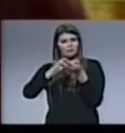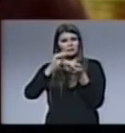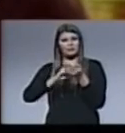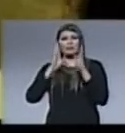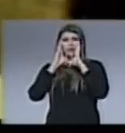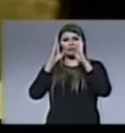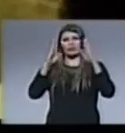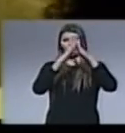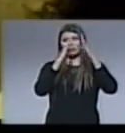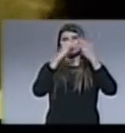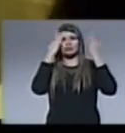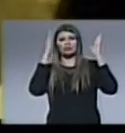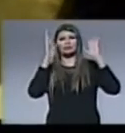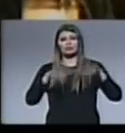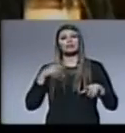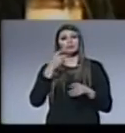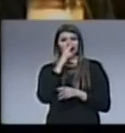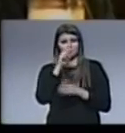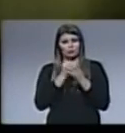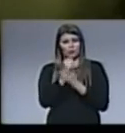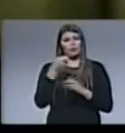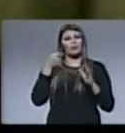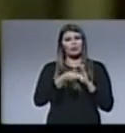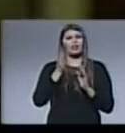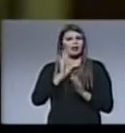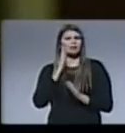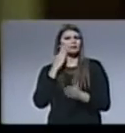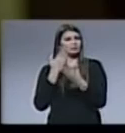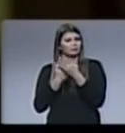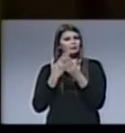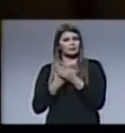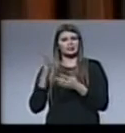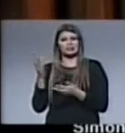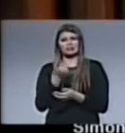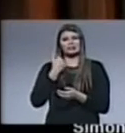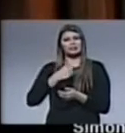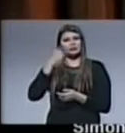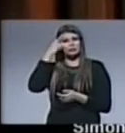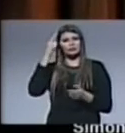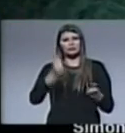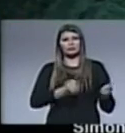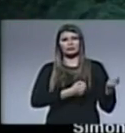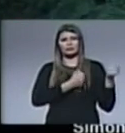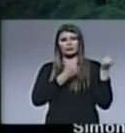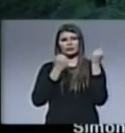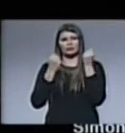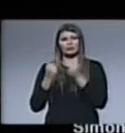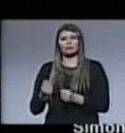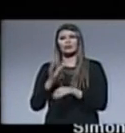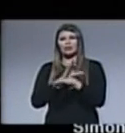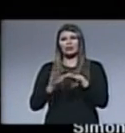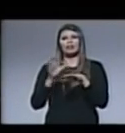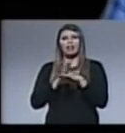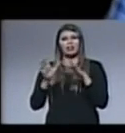onfanato después de que lo tratan de matar ahí entonces él descubre su potencial de poder conectarse con Dios